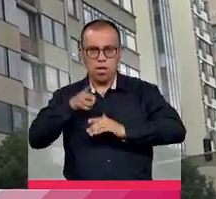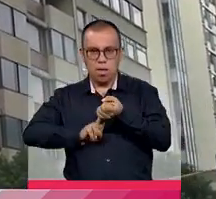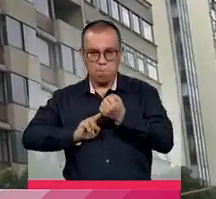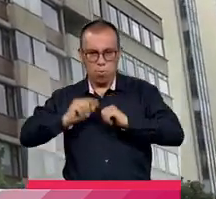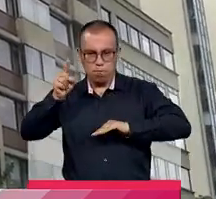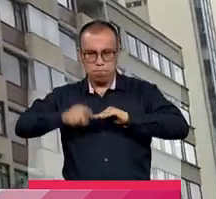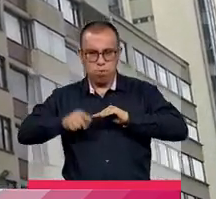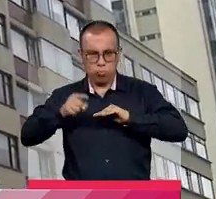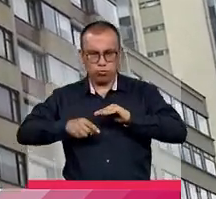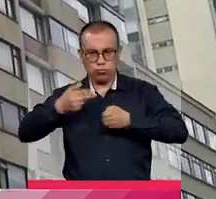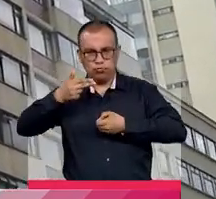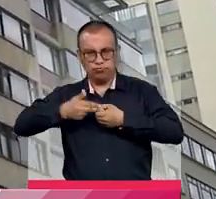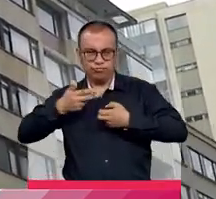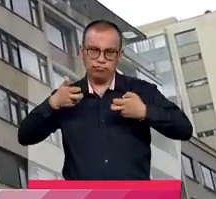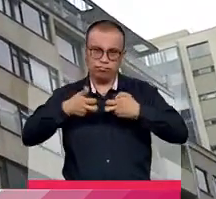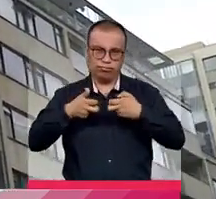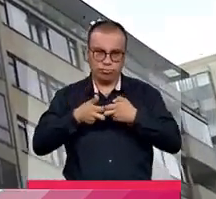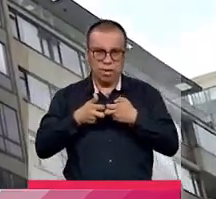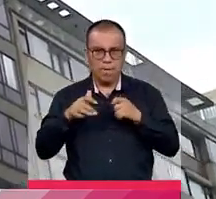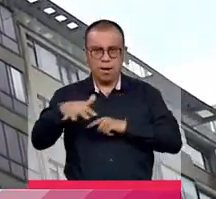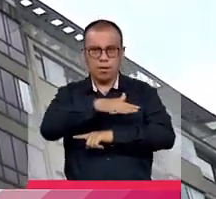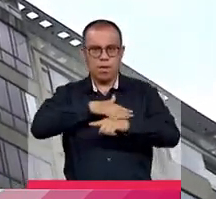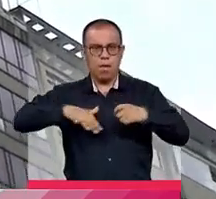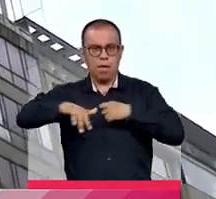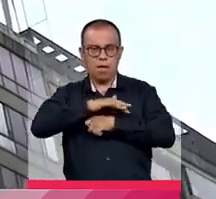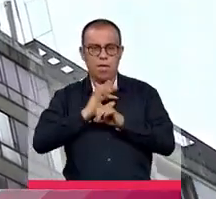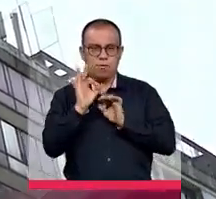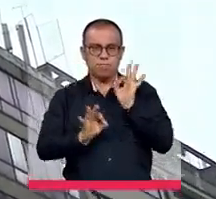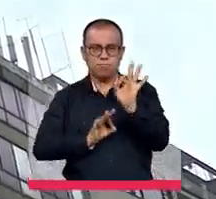de transporte sostenibles y amigables con el medio ambiente